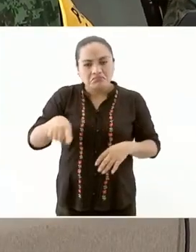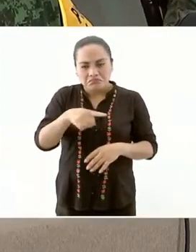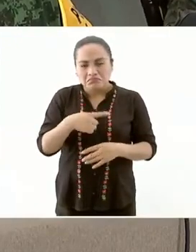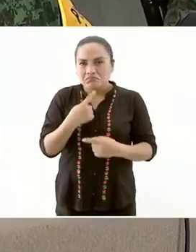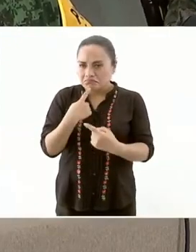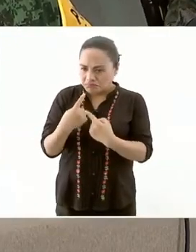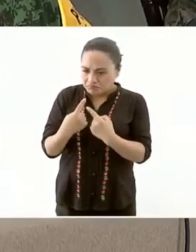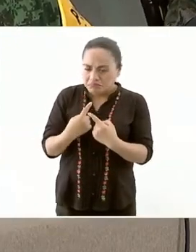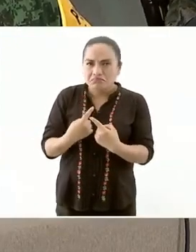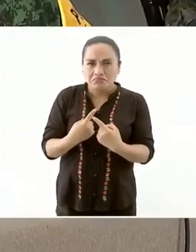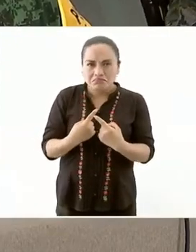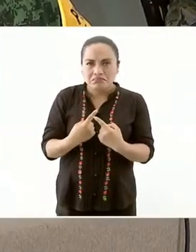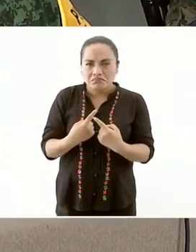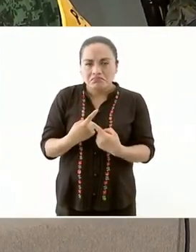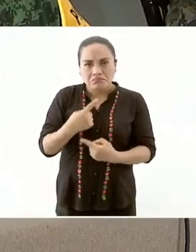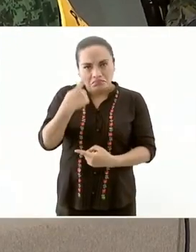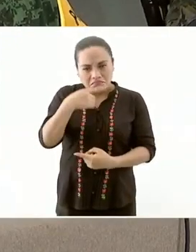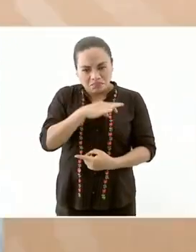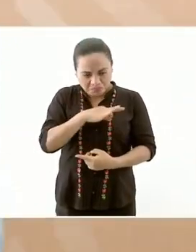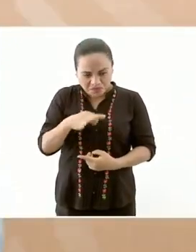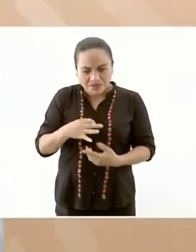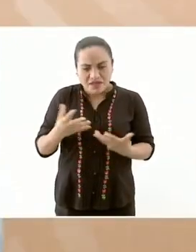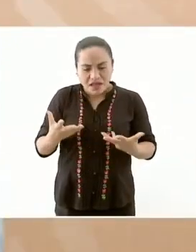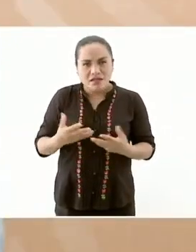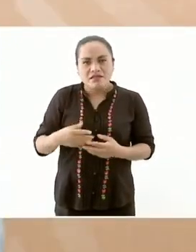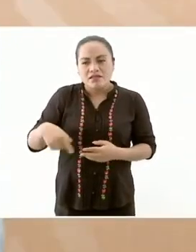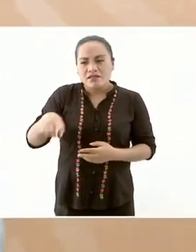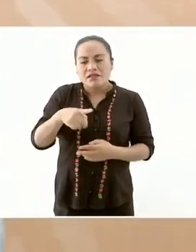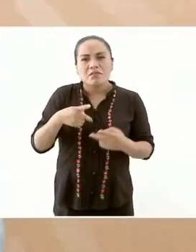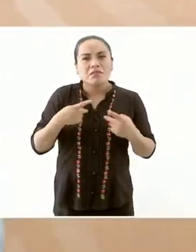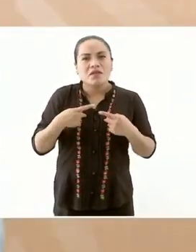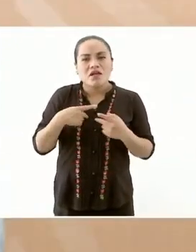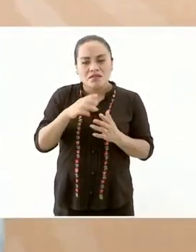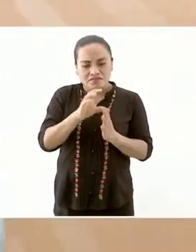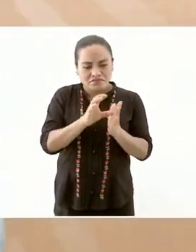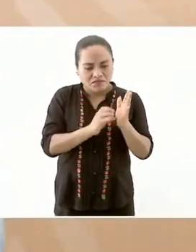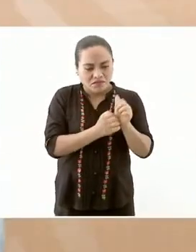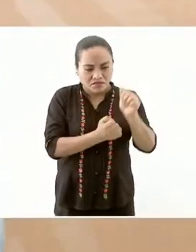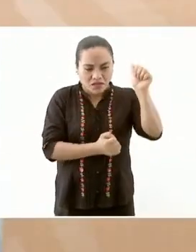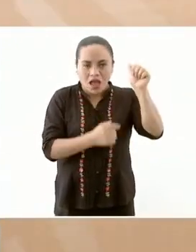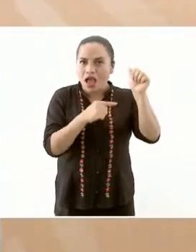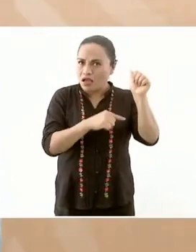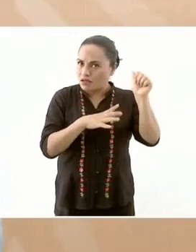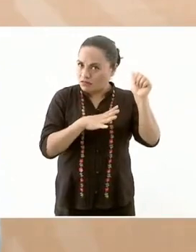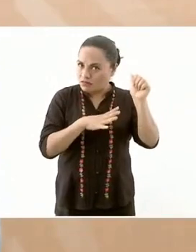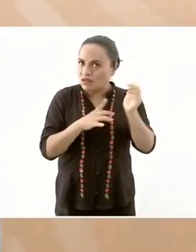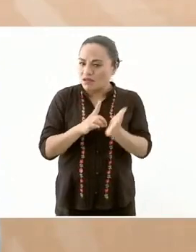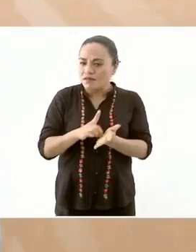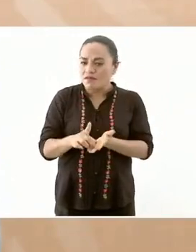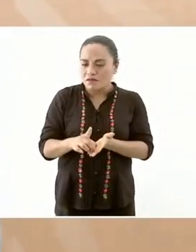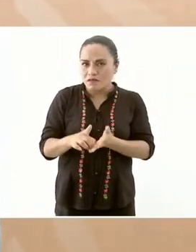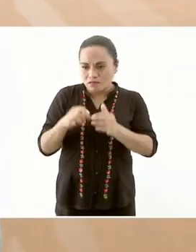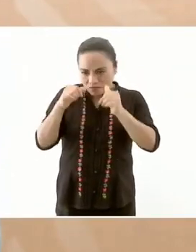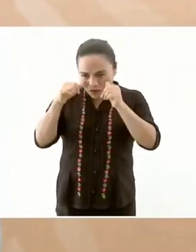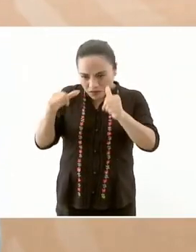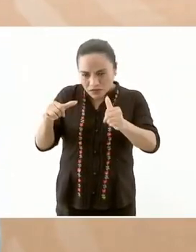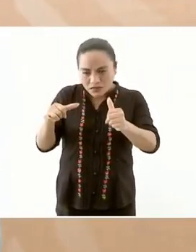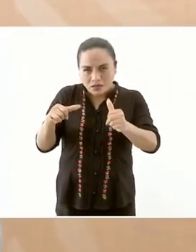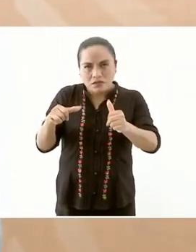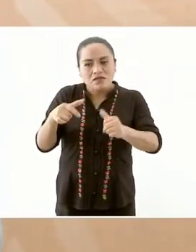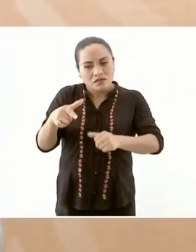hacer valer el derecho constitucional a la salud esto es atención médica